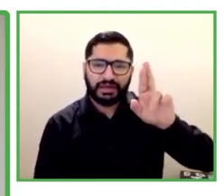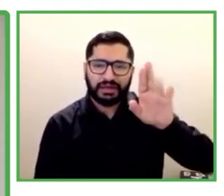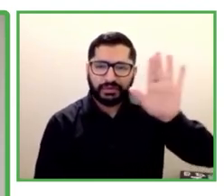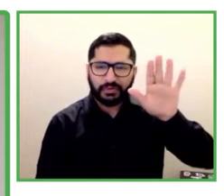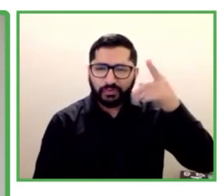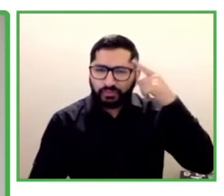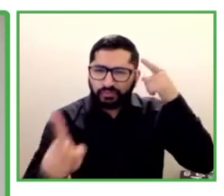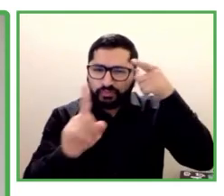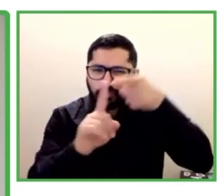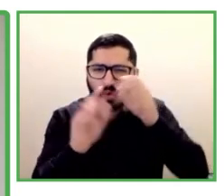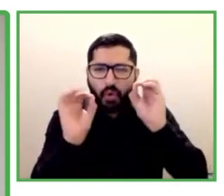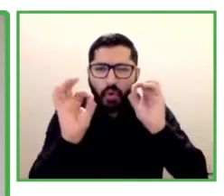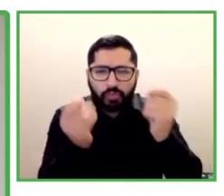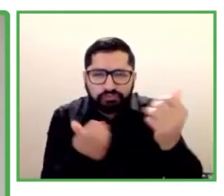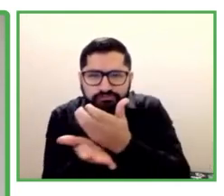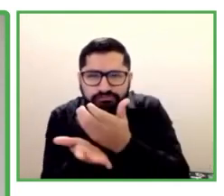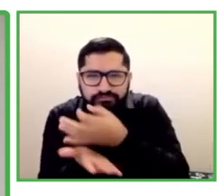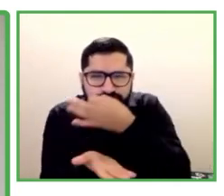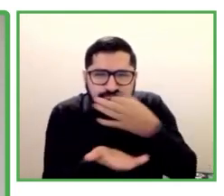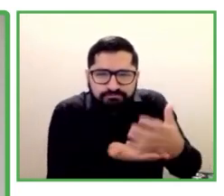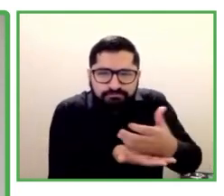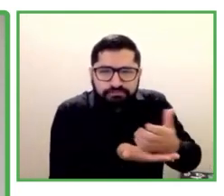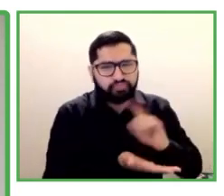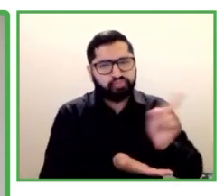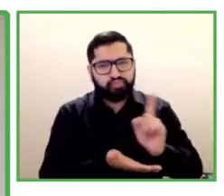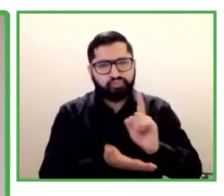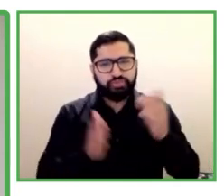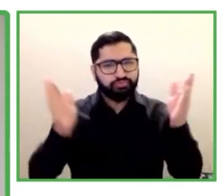su base en los Emiratos Árabes Unidos.